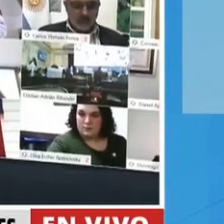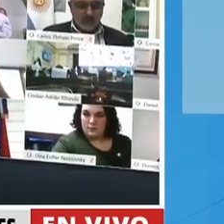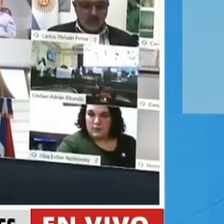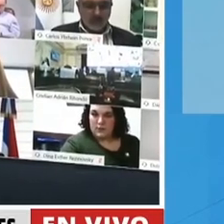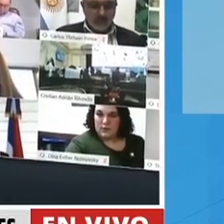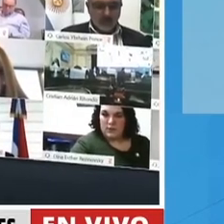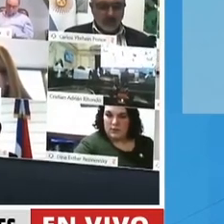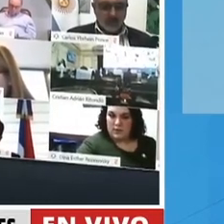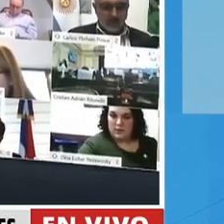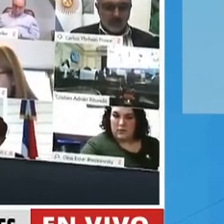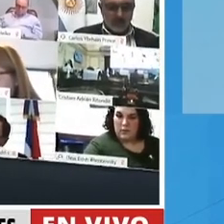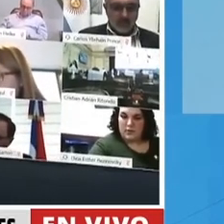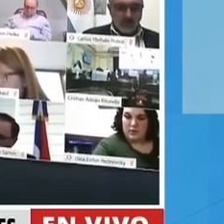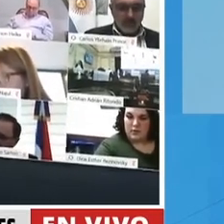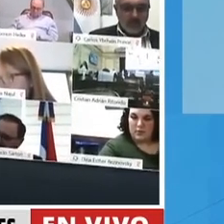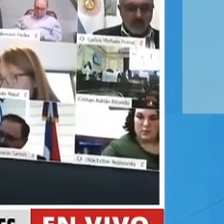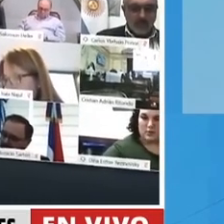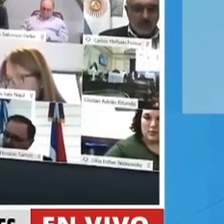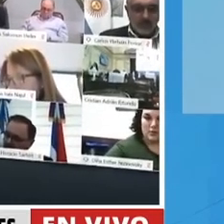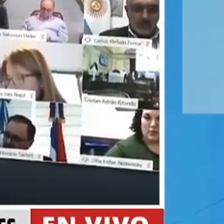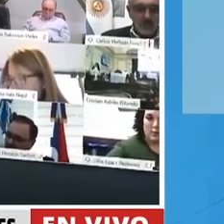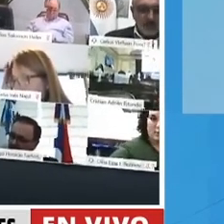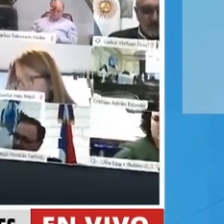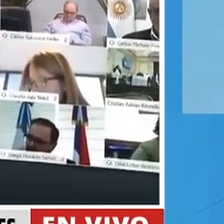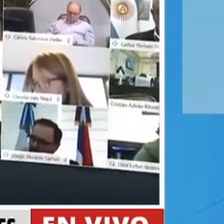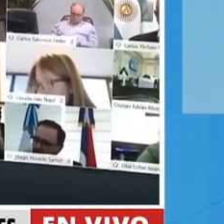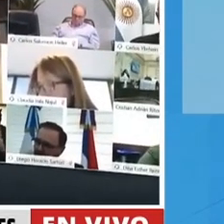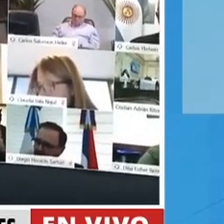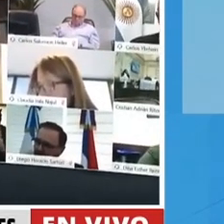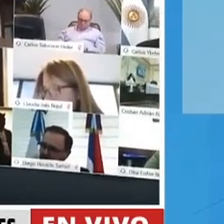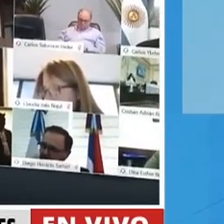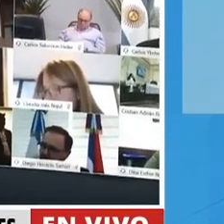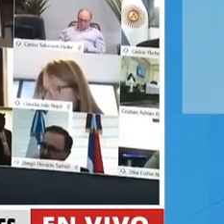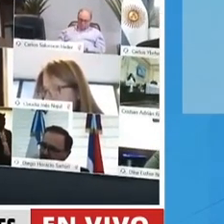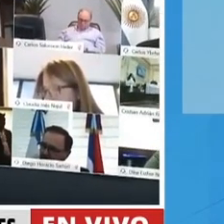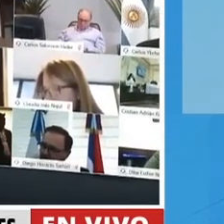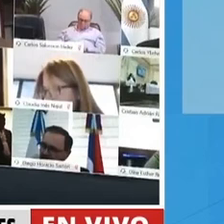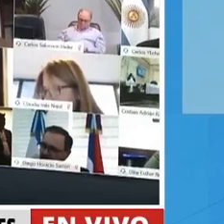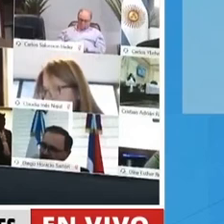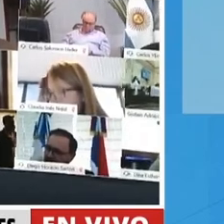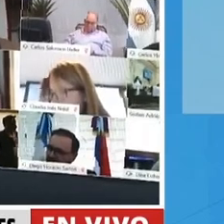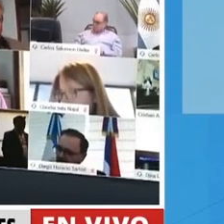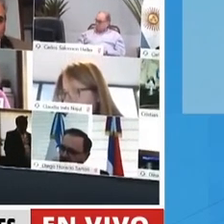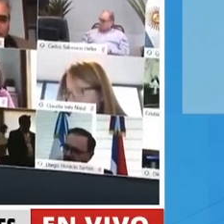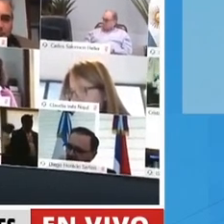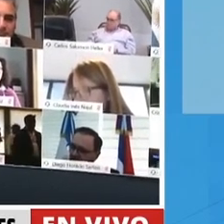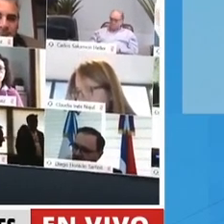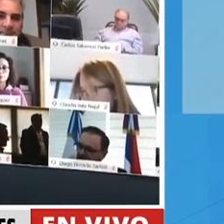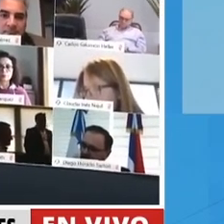innumerables lugares, desde los mineros de Andacoyo hasta las trabajadoras y trabajadores de la NIRVA en la Matanza,